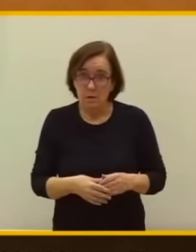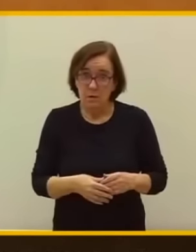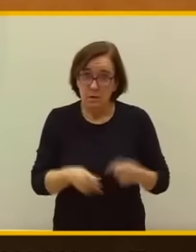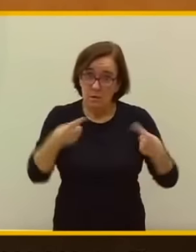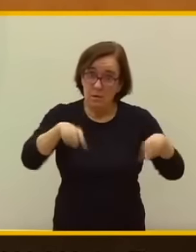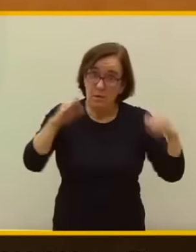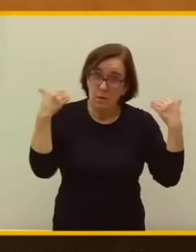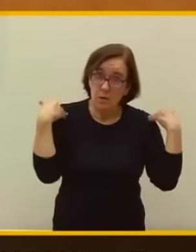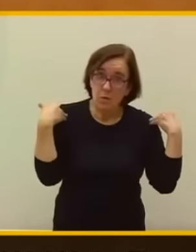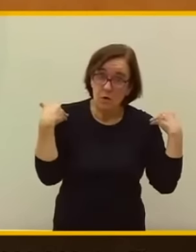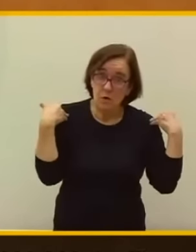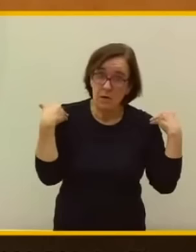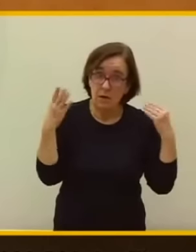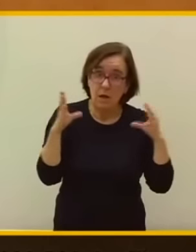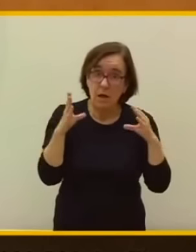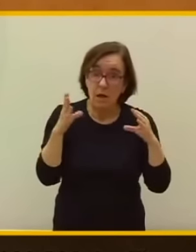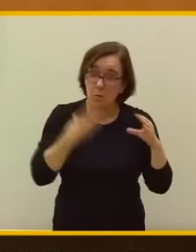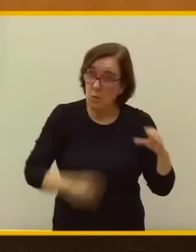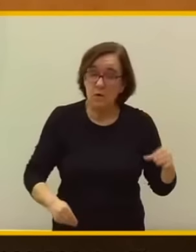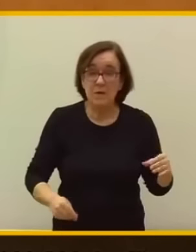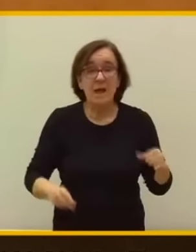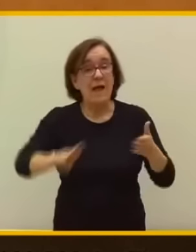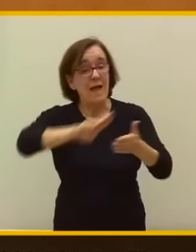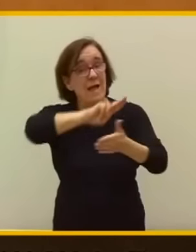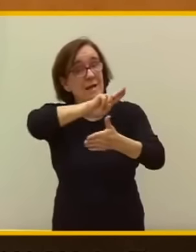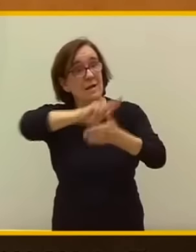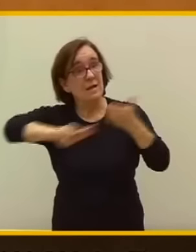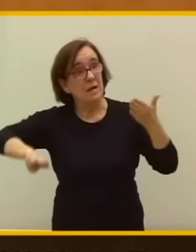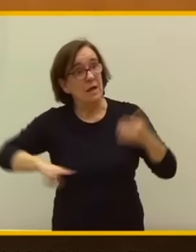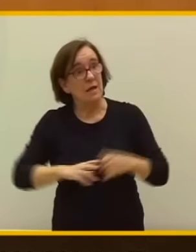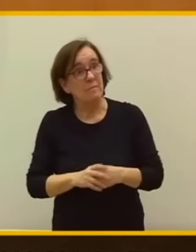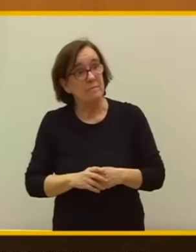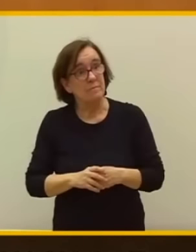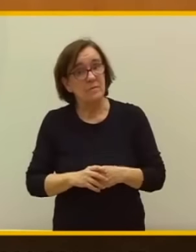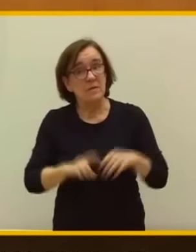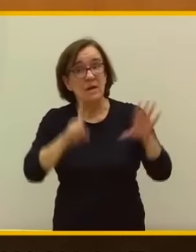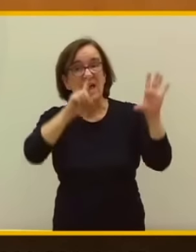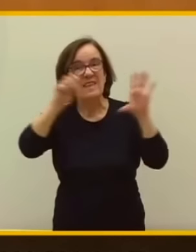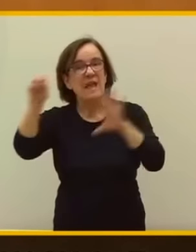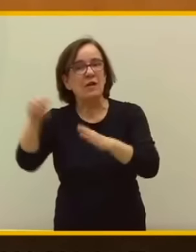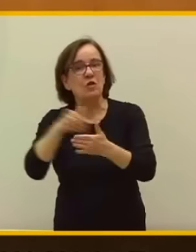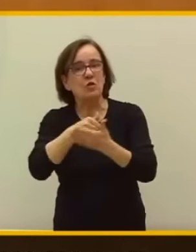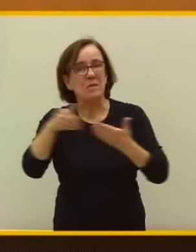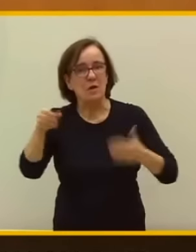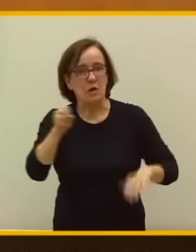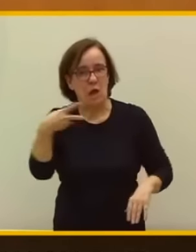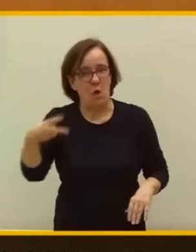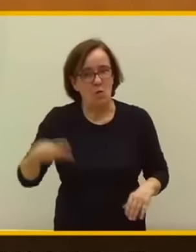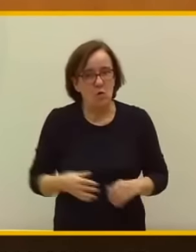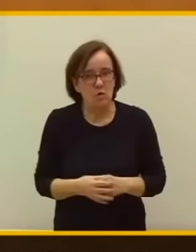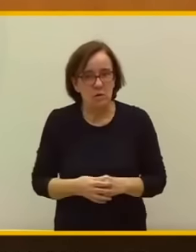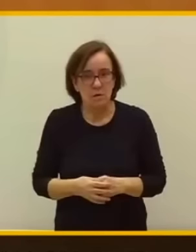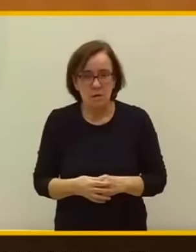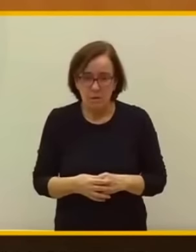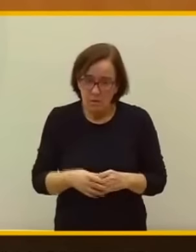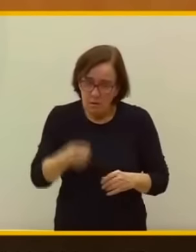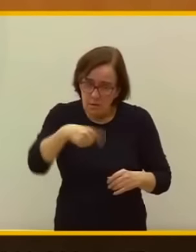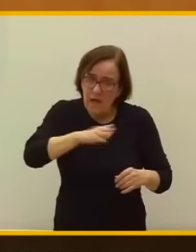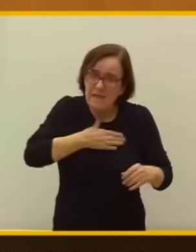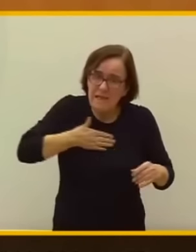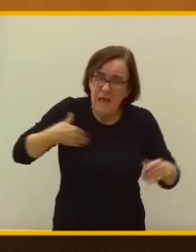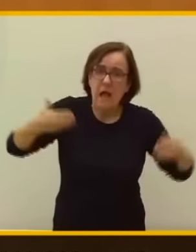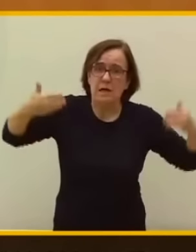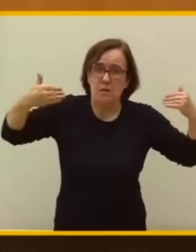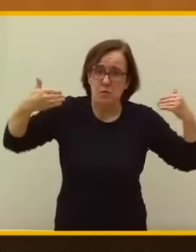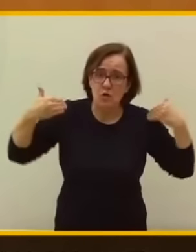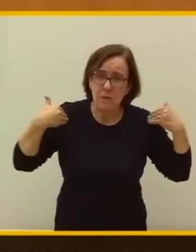responsabilidad en Murcia? Y en Galicia serían 600 millones de euros. ¿Quieren tener alguna responsabilidad